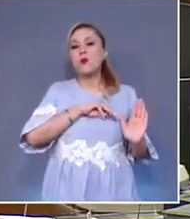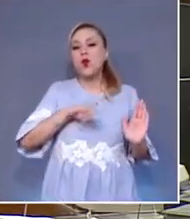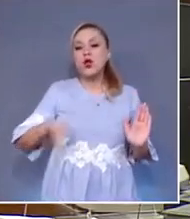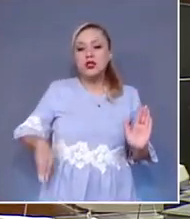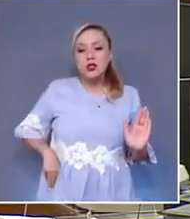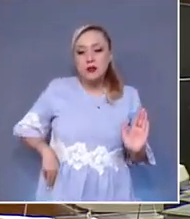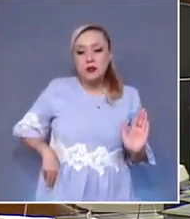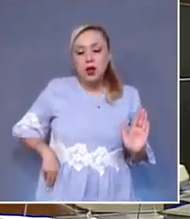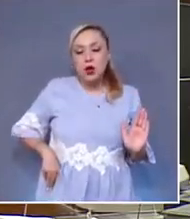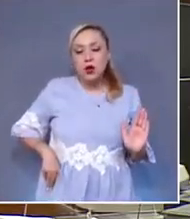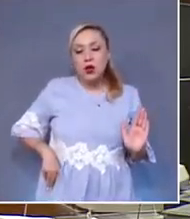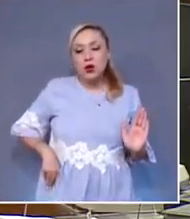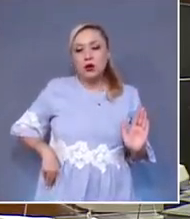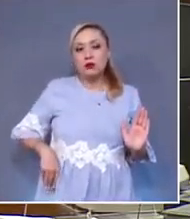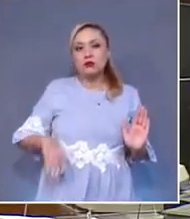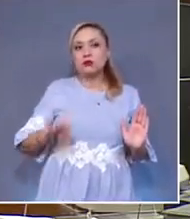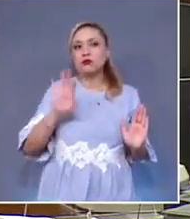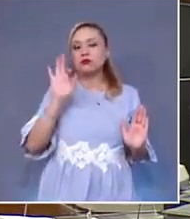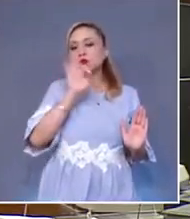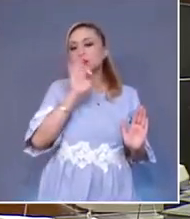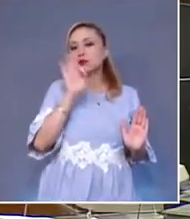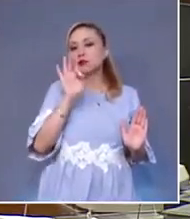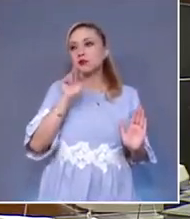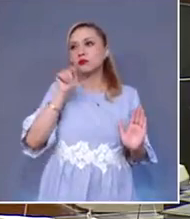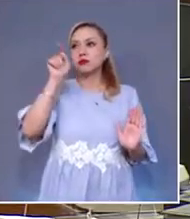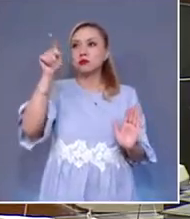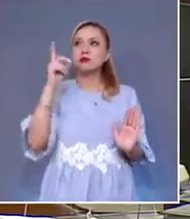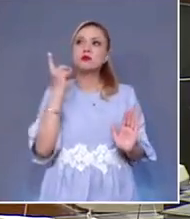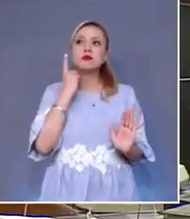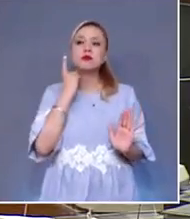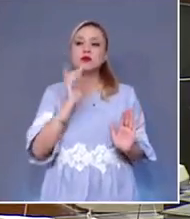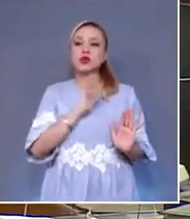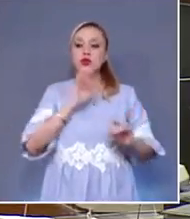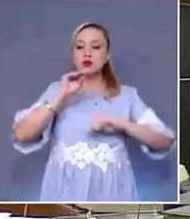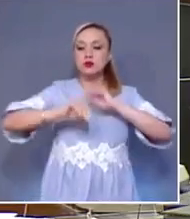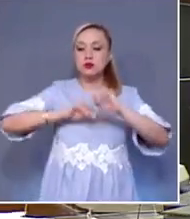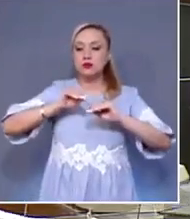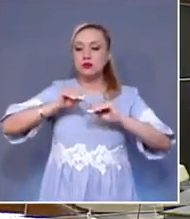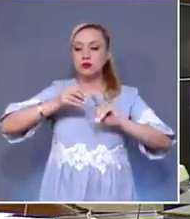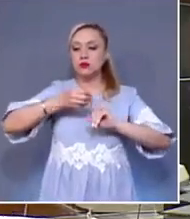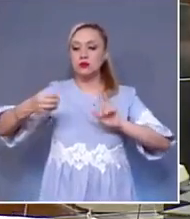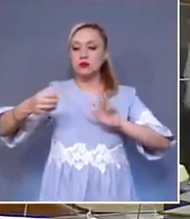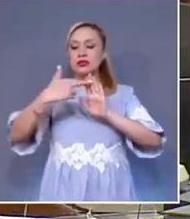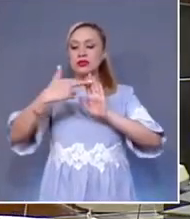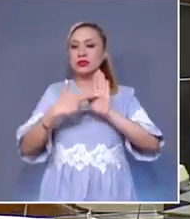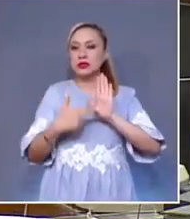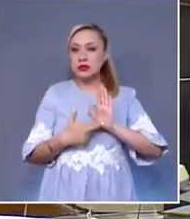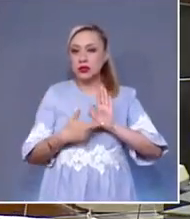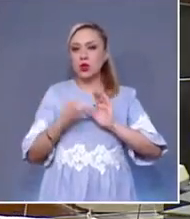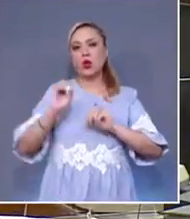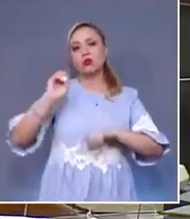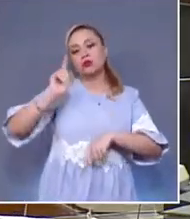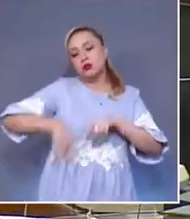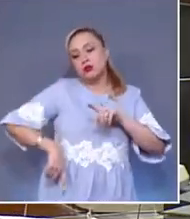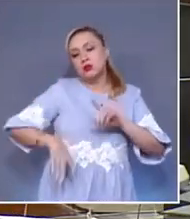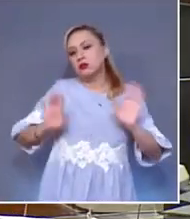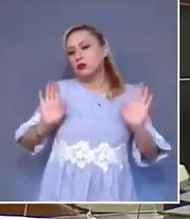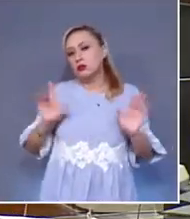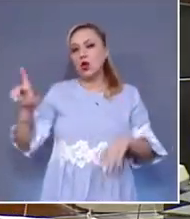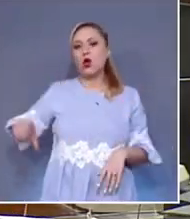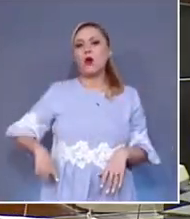tanto a la legislatura local para regular, vía los reglamentos, como a la gobernadora para instalar